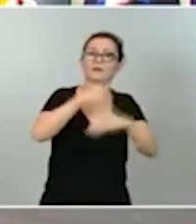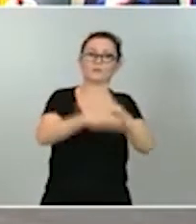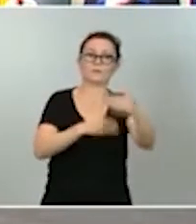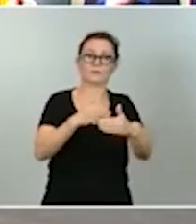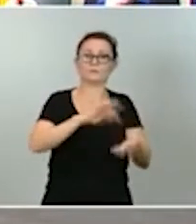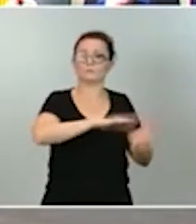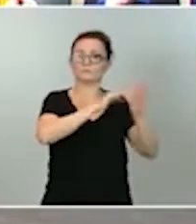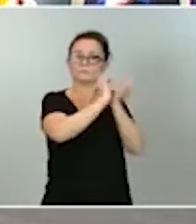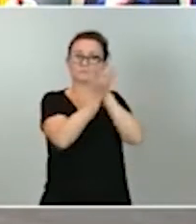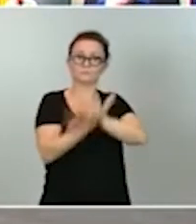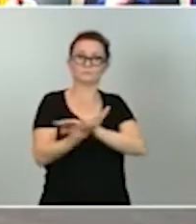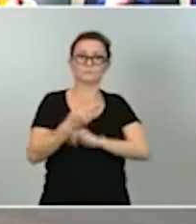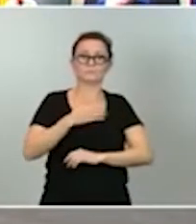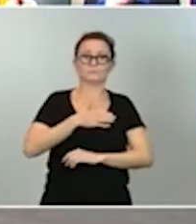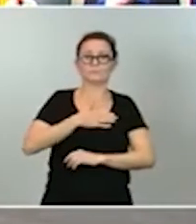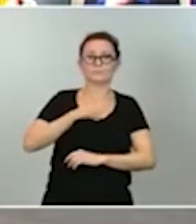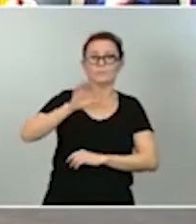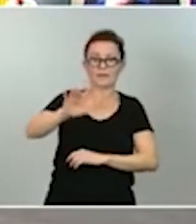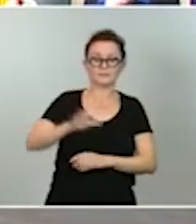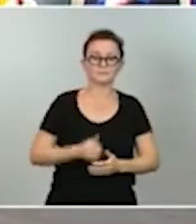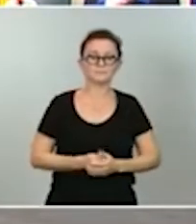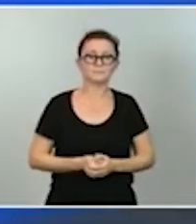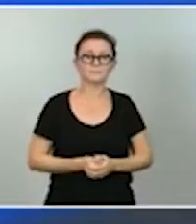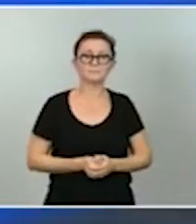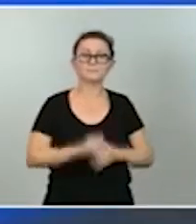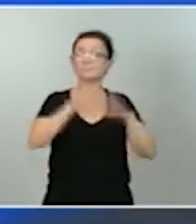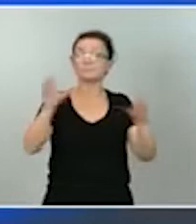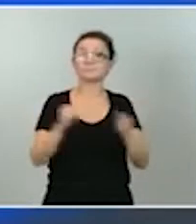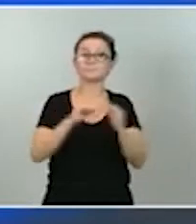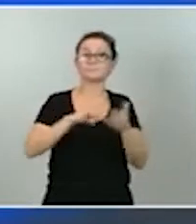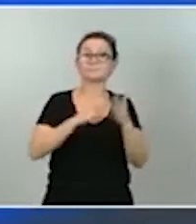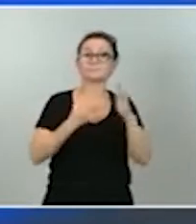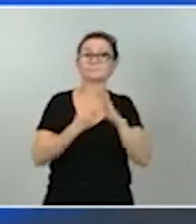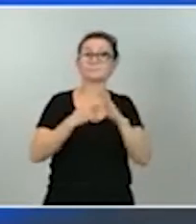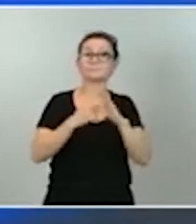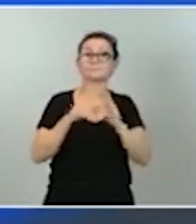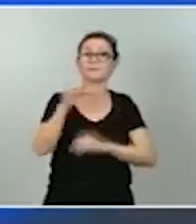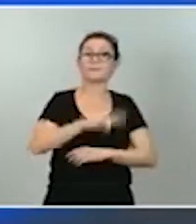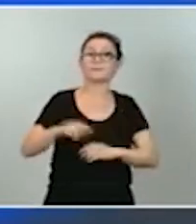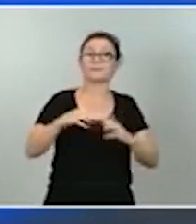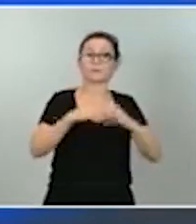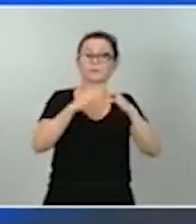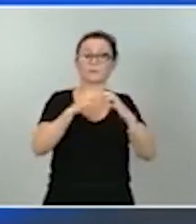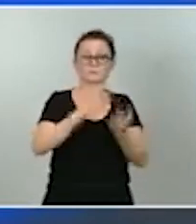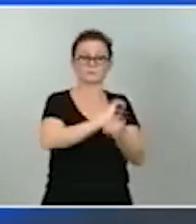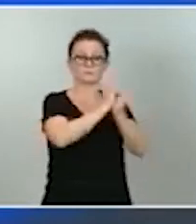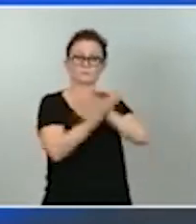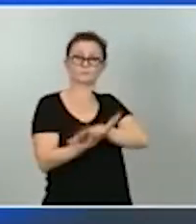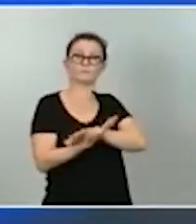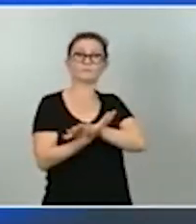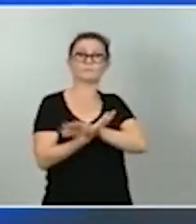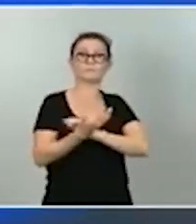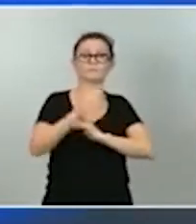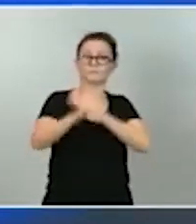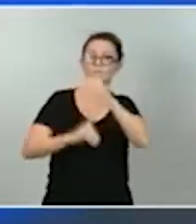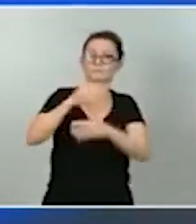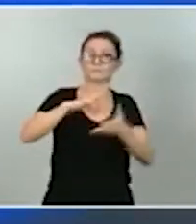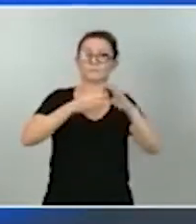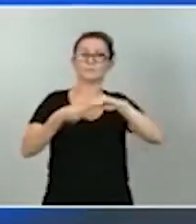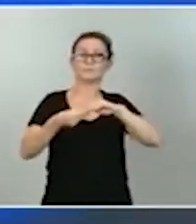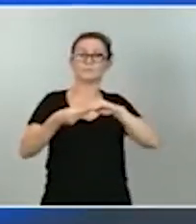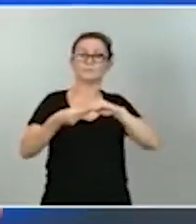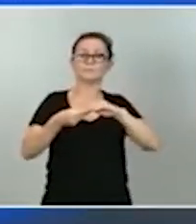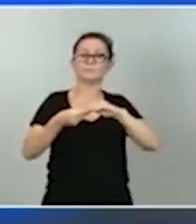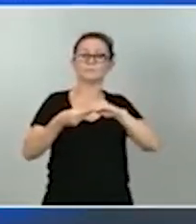En efecto, el plan de recuperación, de transformación, de resiliencia, se estructura en torno